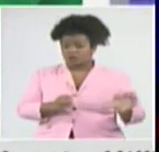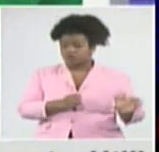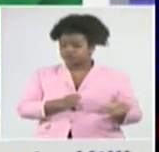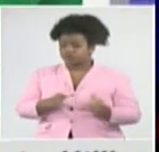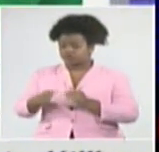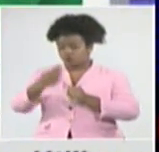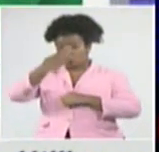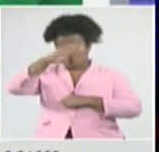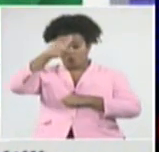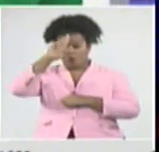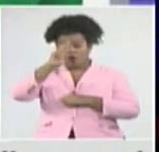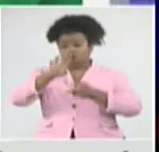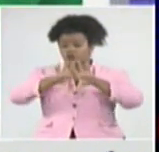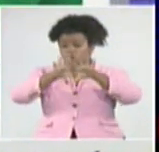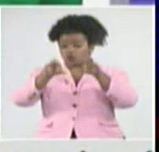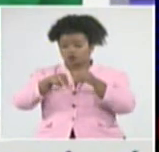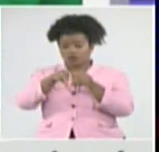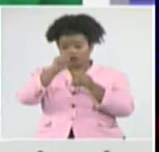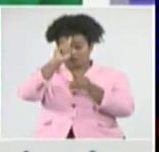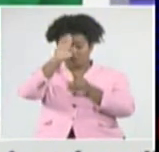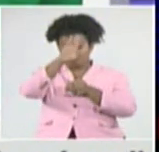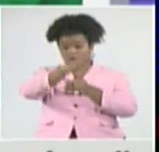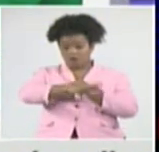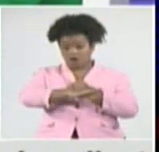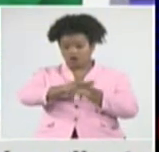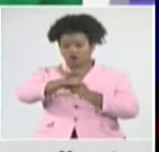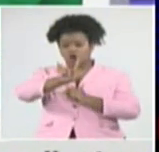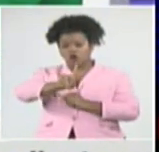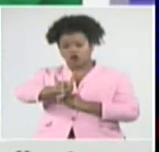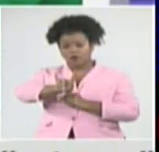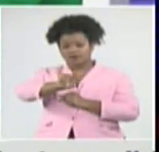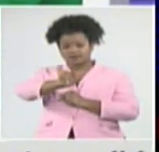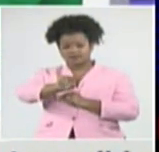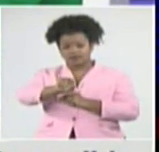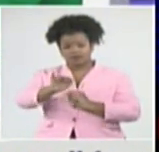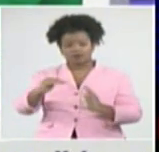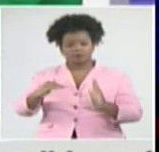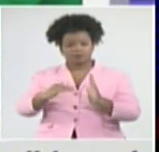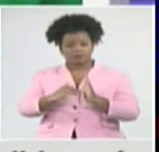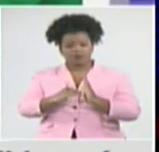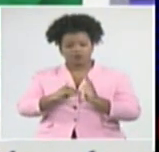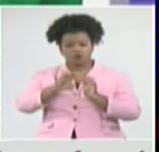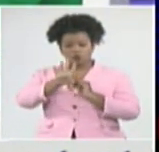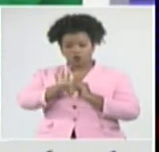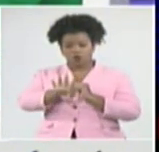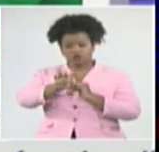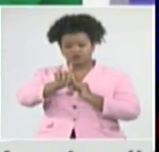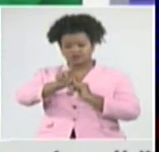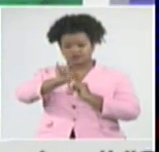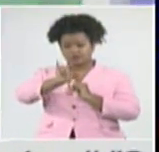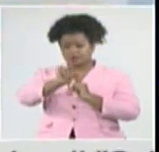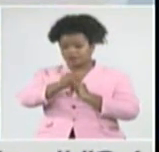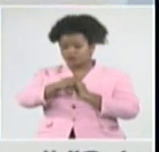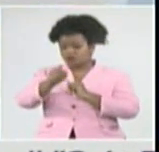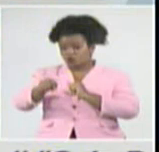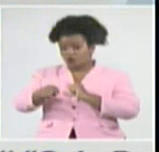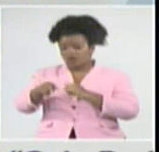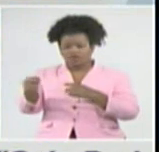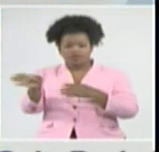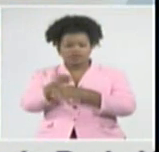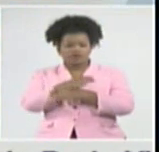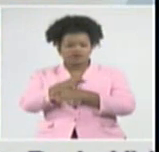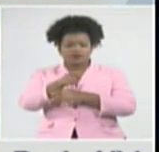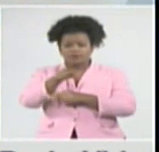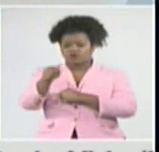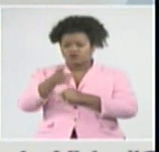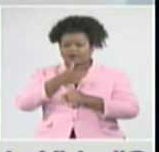96.416 personas en diferentes sospechosos, vigilancia,